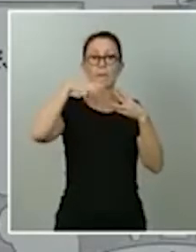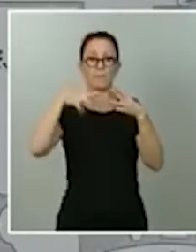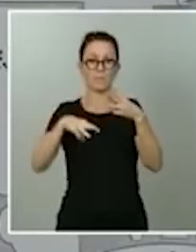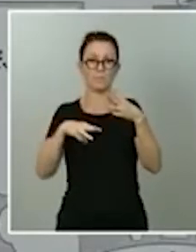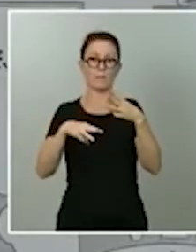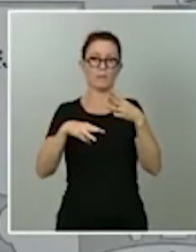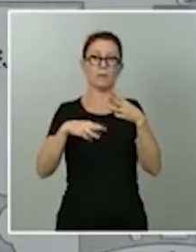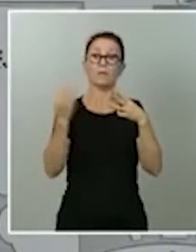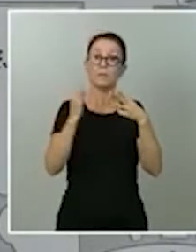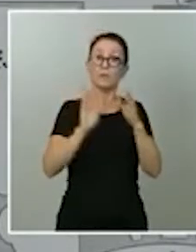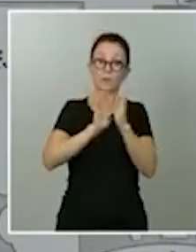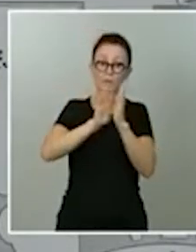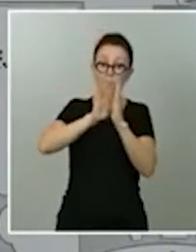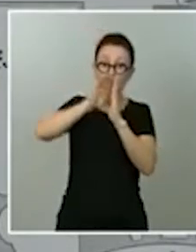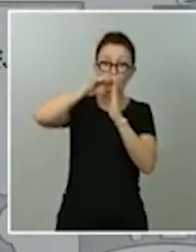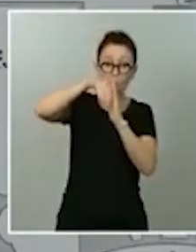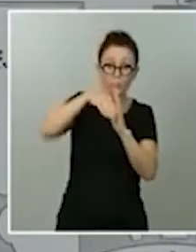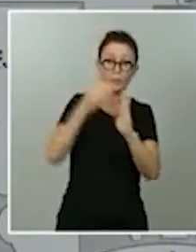en las próximas semanas.